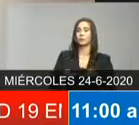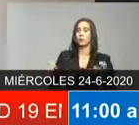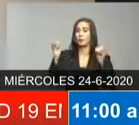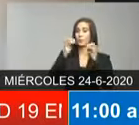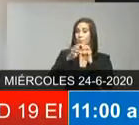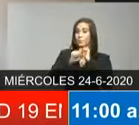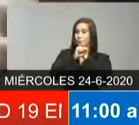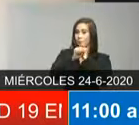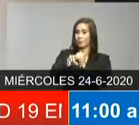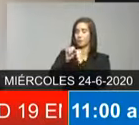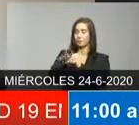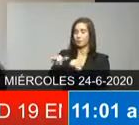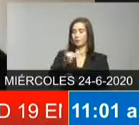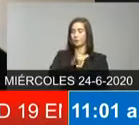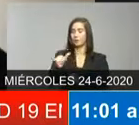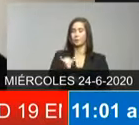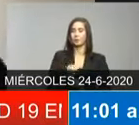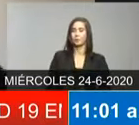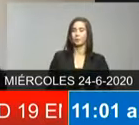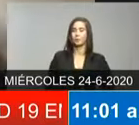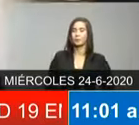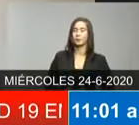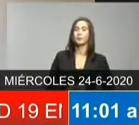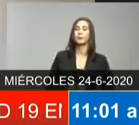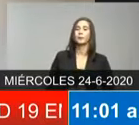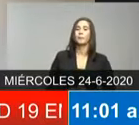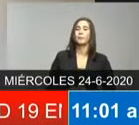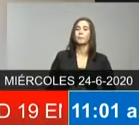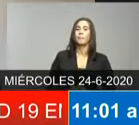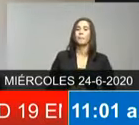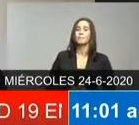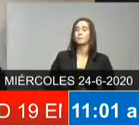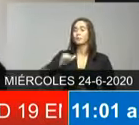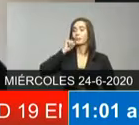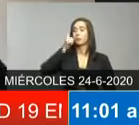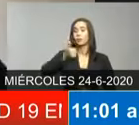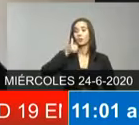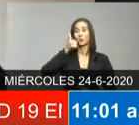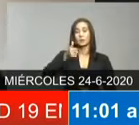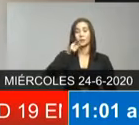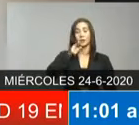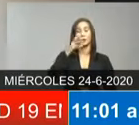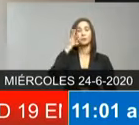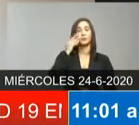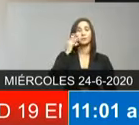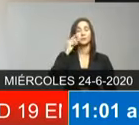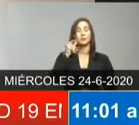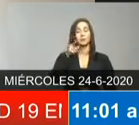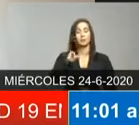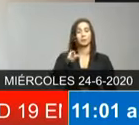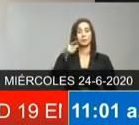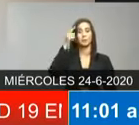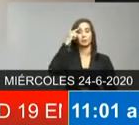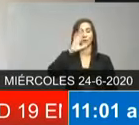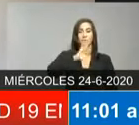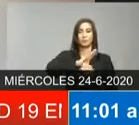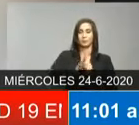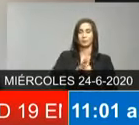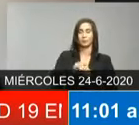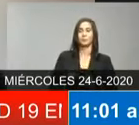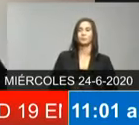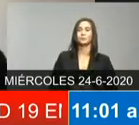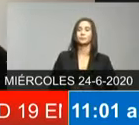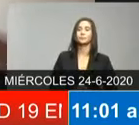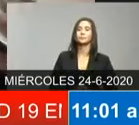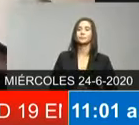boletines de esa misma forma con la fluidez y con la experiencia que ya usted tiene sobre el COVID-19